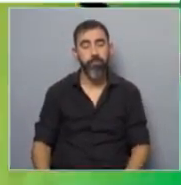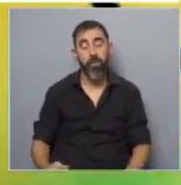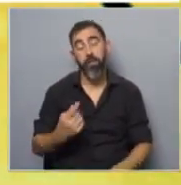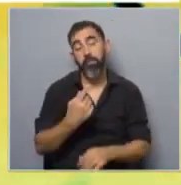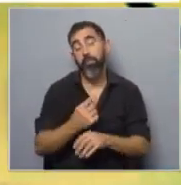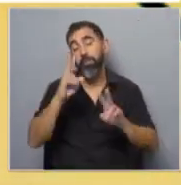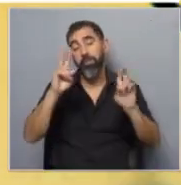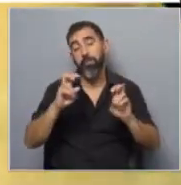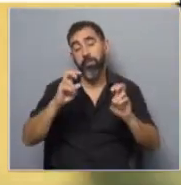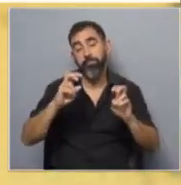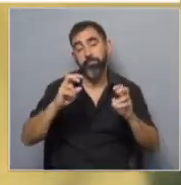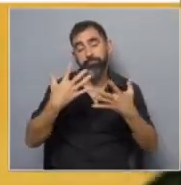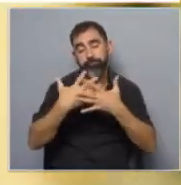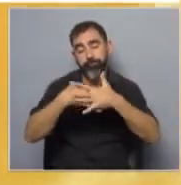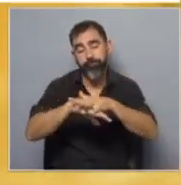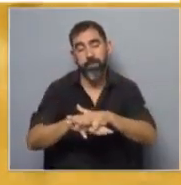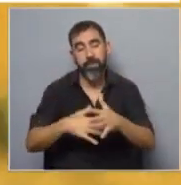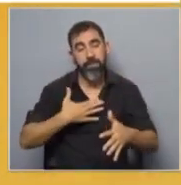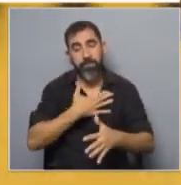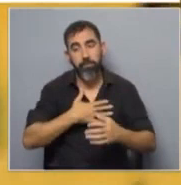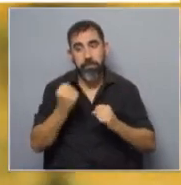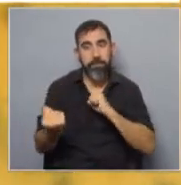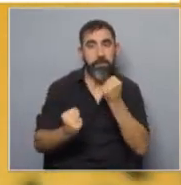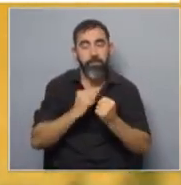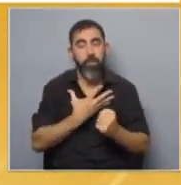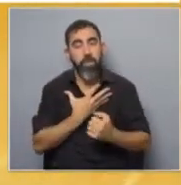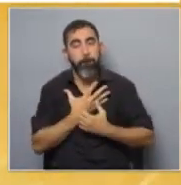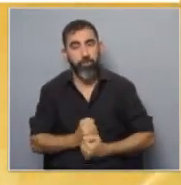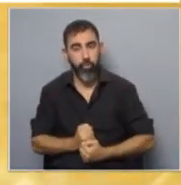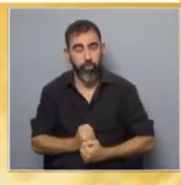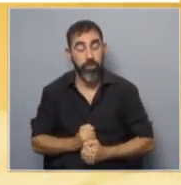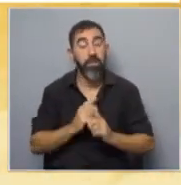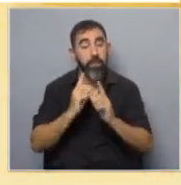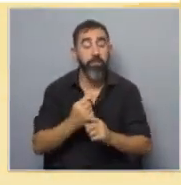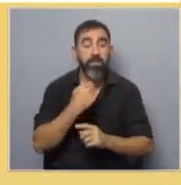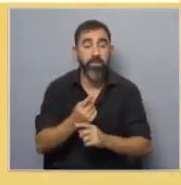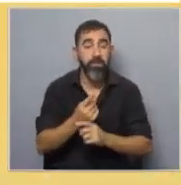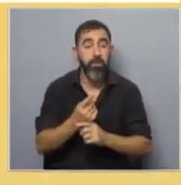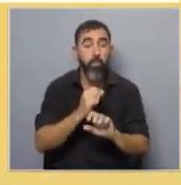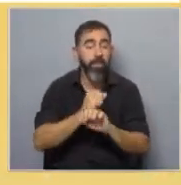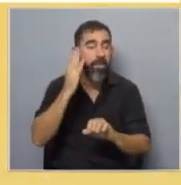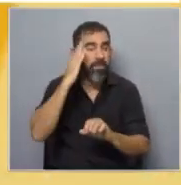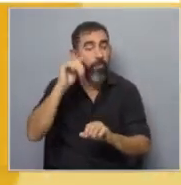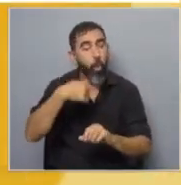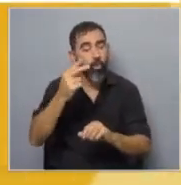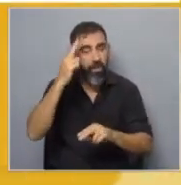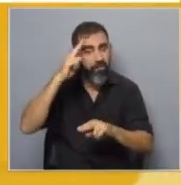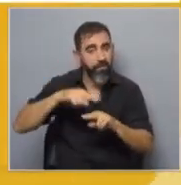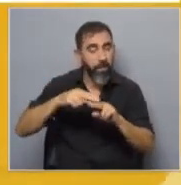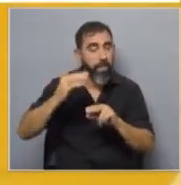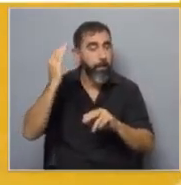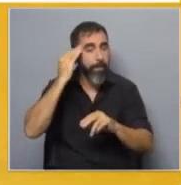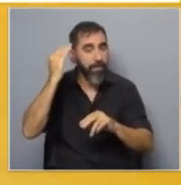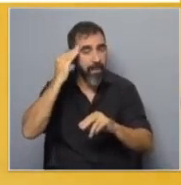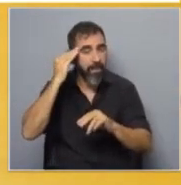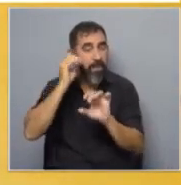es una mezcla de síntomas de ansiedad y depresión. Y por otro lado también sirve para poder predecir otras posibles patologías mentales que